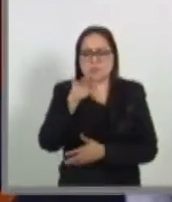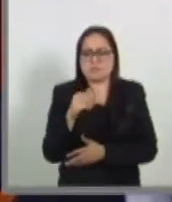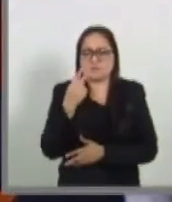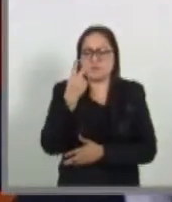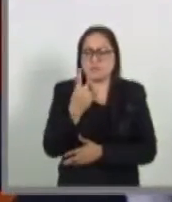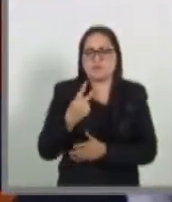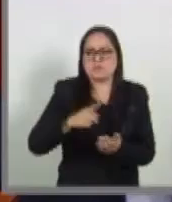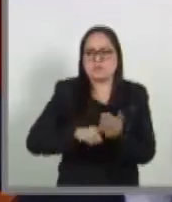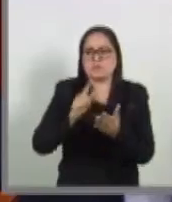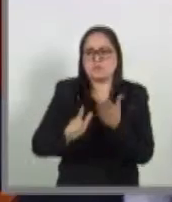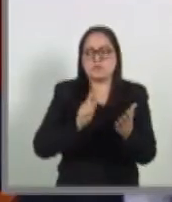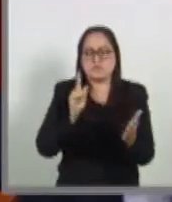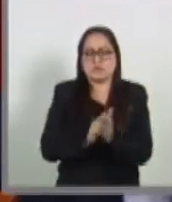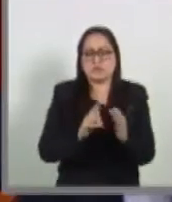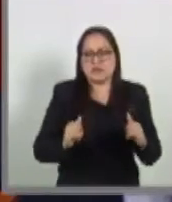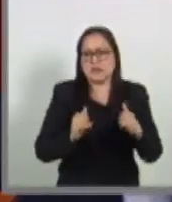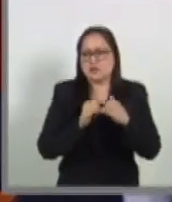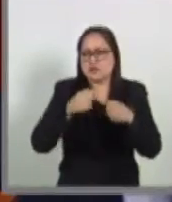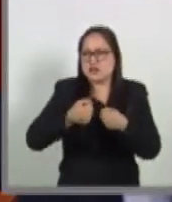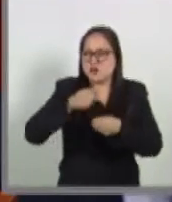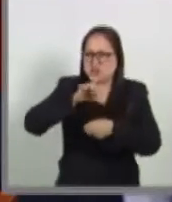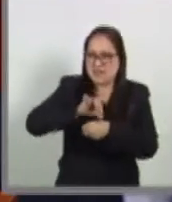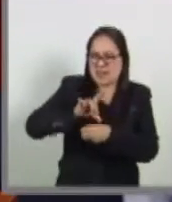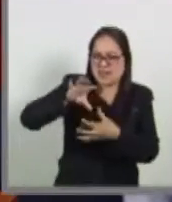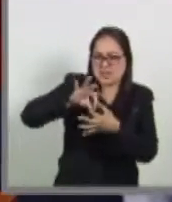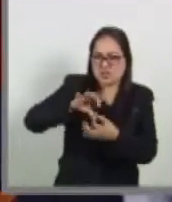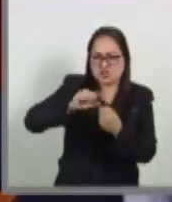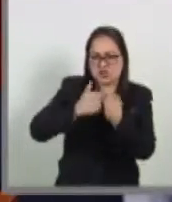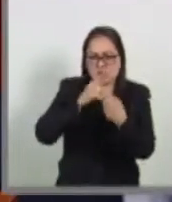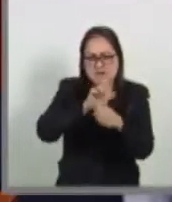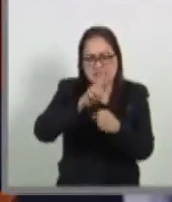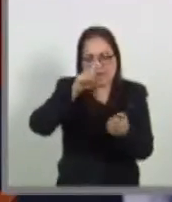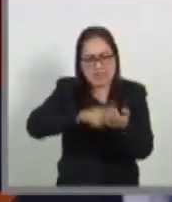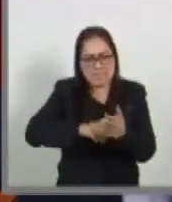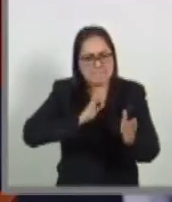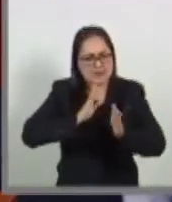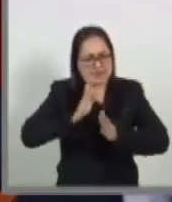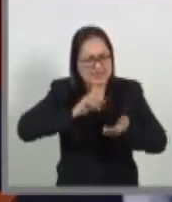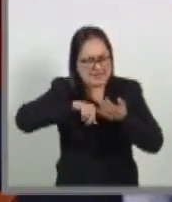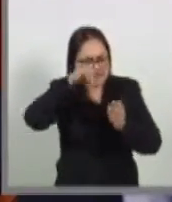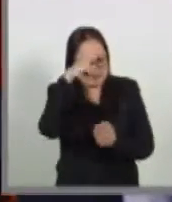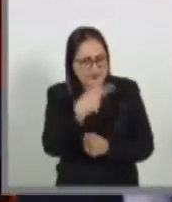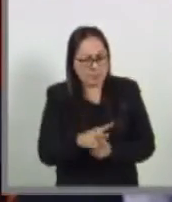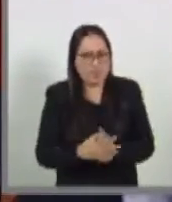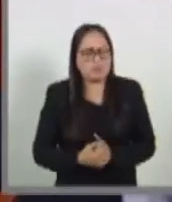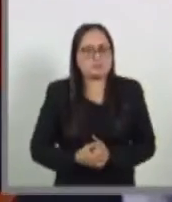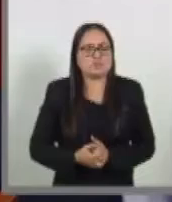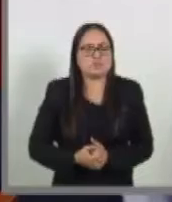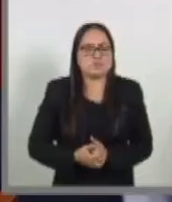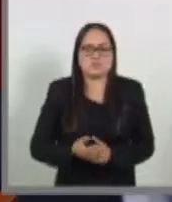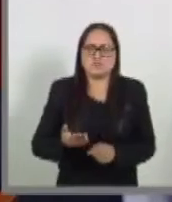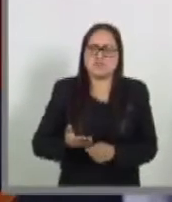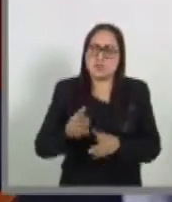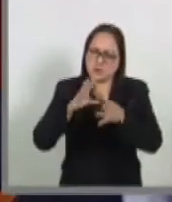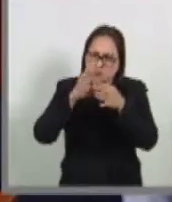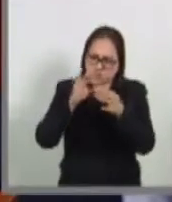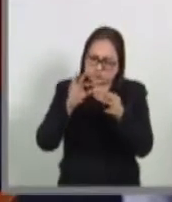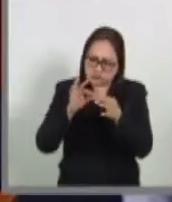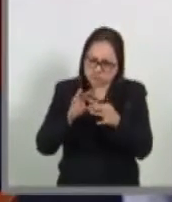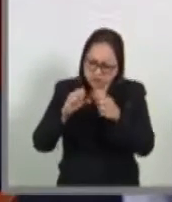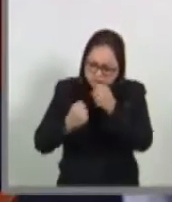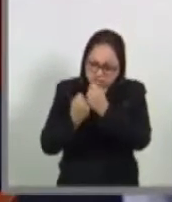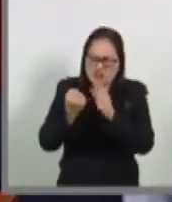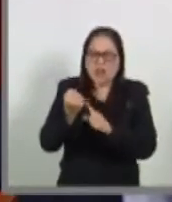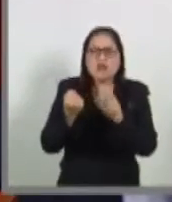de la Ley del Instituto de Seguridad Social para las Fuerzas Armadas Mexicanas. Doy el antecedente que, como todos